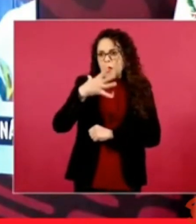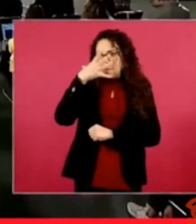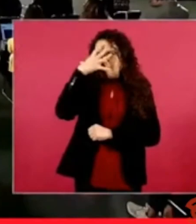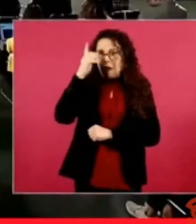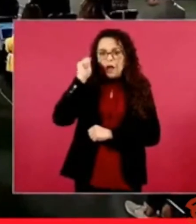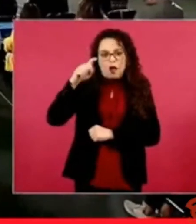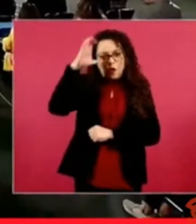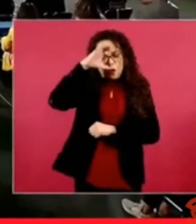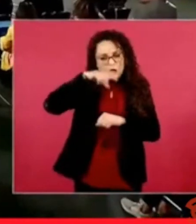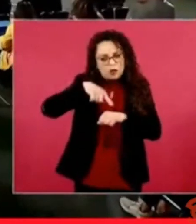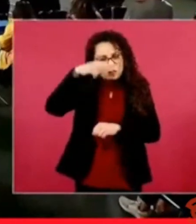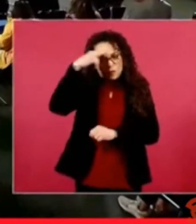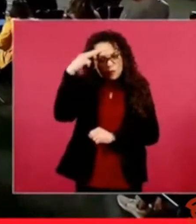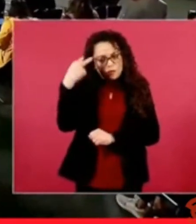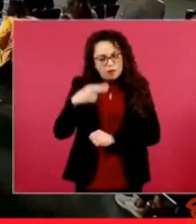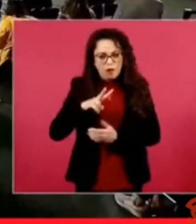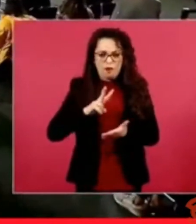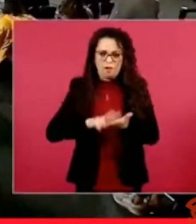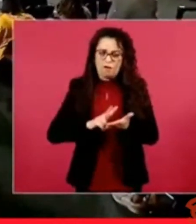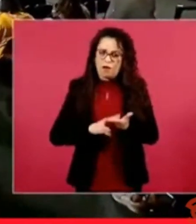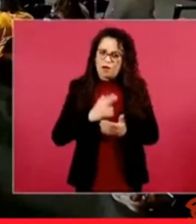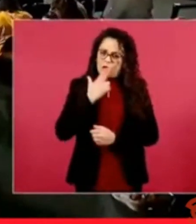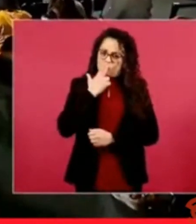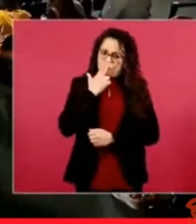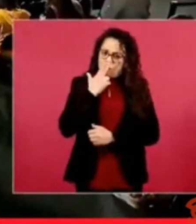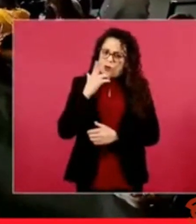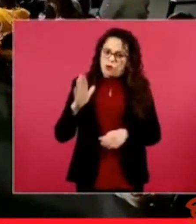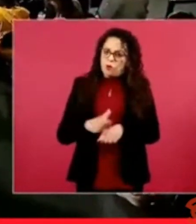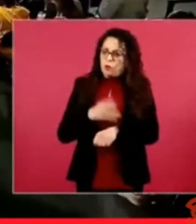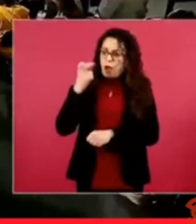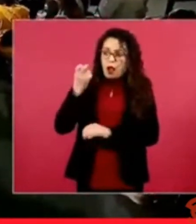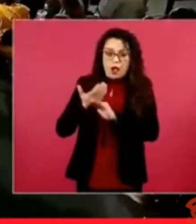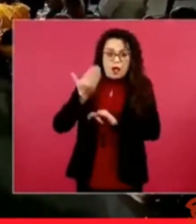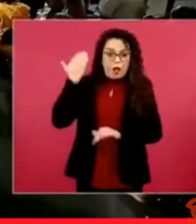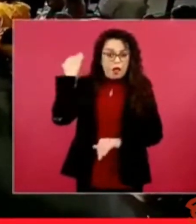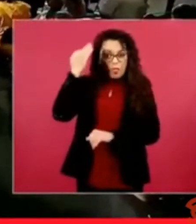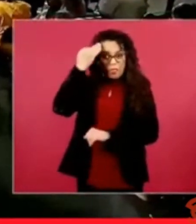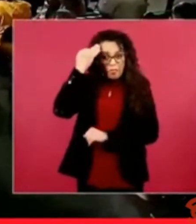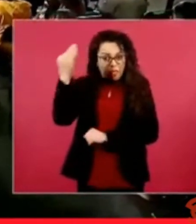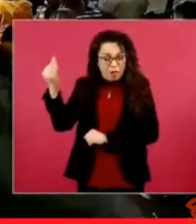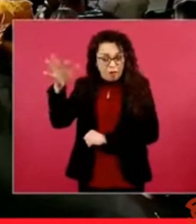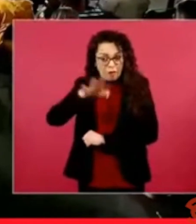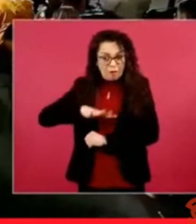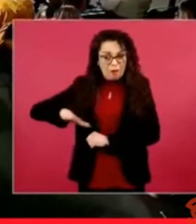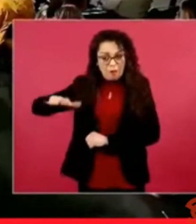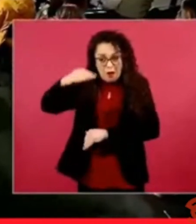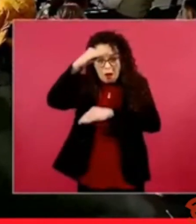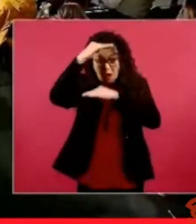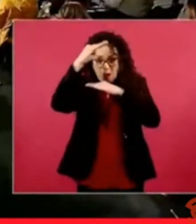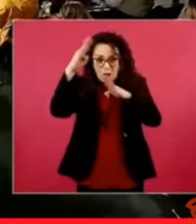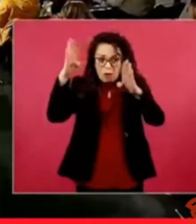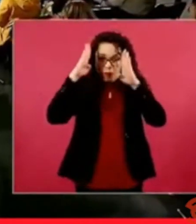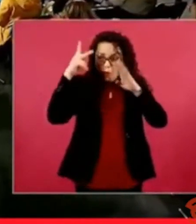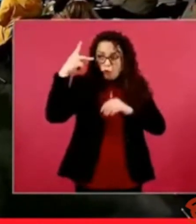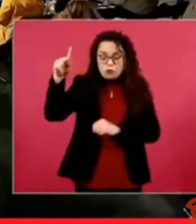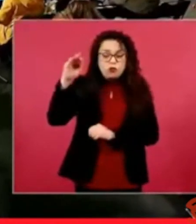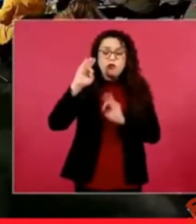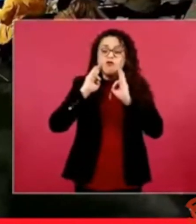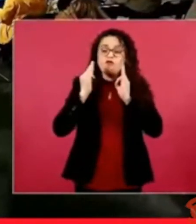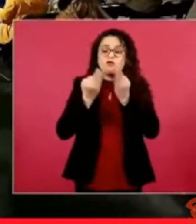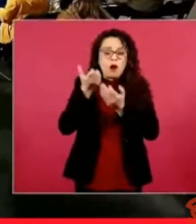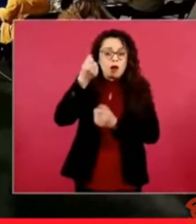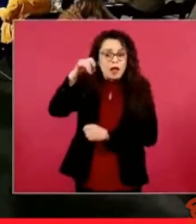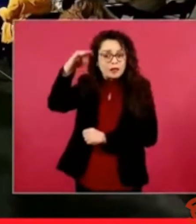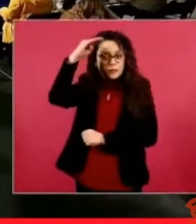pensamiento conservador llevaba a esto o lleva a esto, conduce a